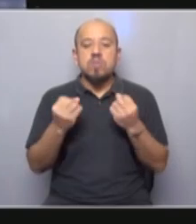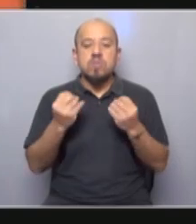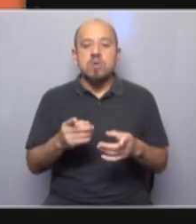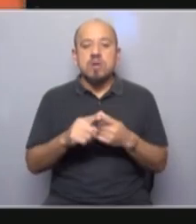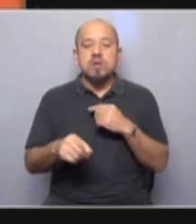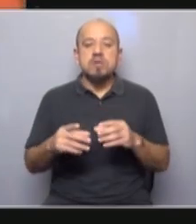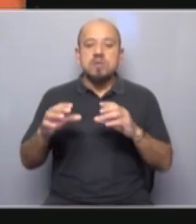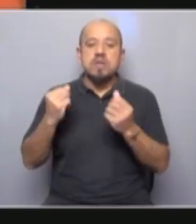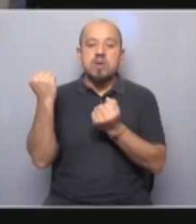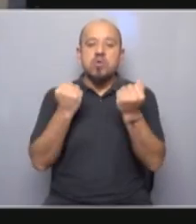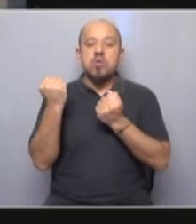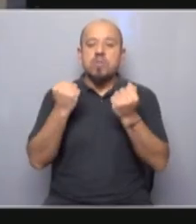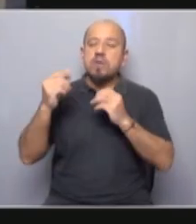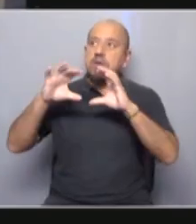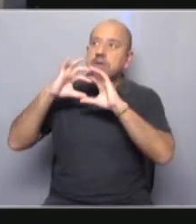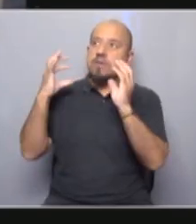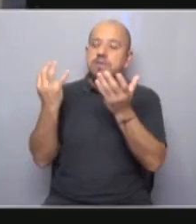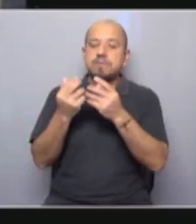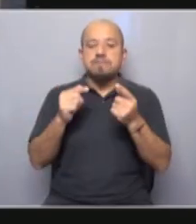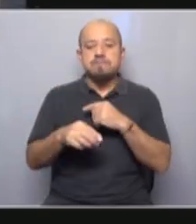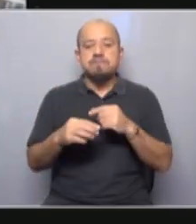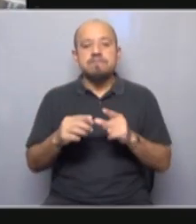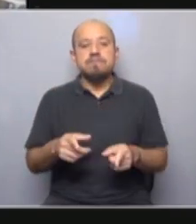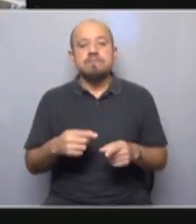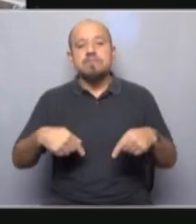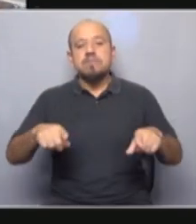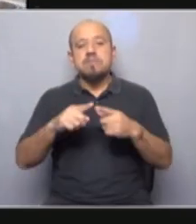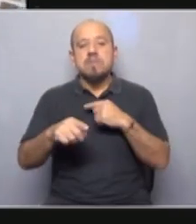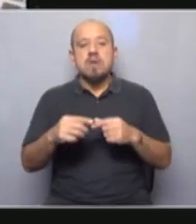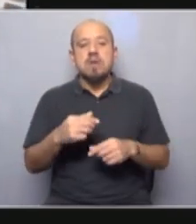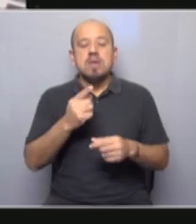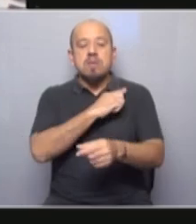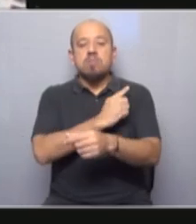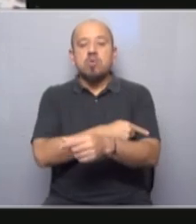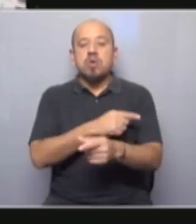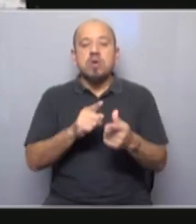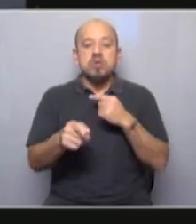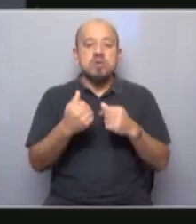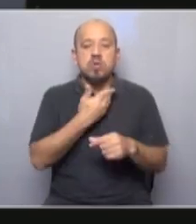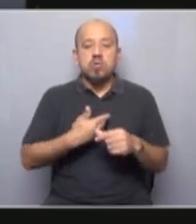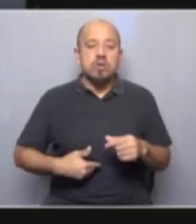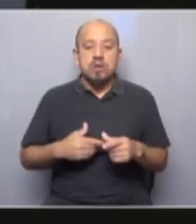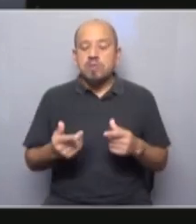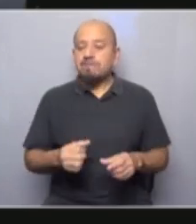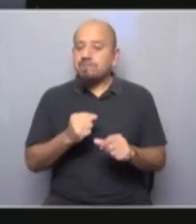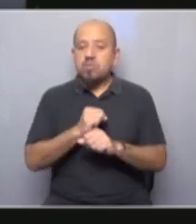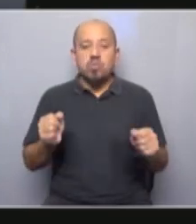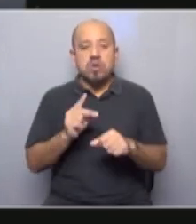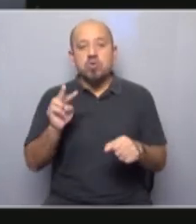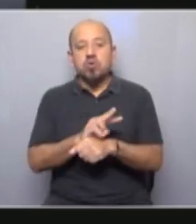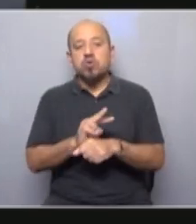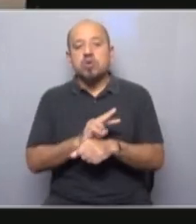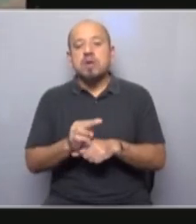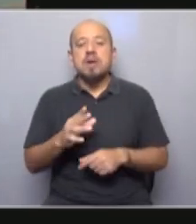globalización de la economía ha alejado paulatinamente a los resortes íntimos del poder del alcance de los gobiernos. Otro aspecto destacado